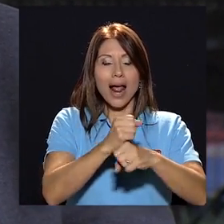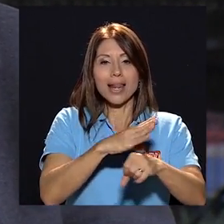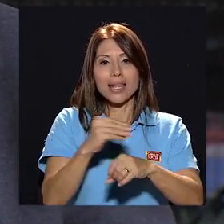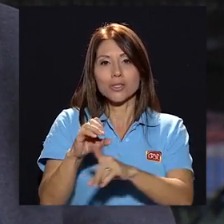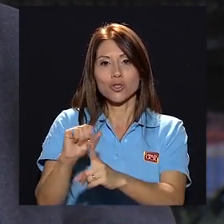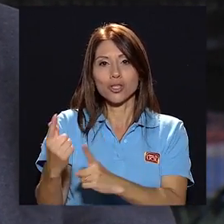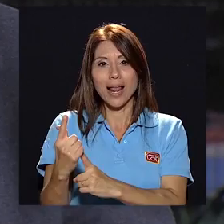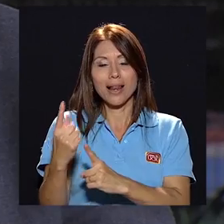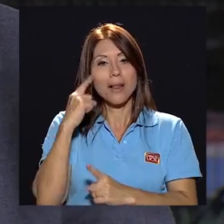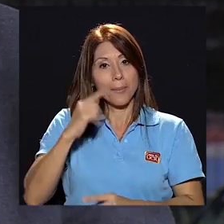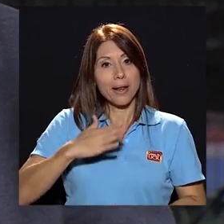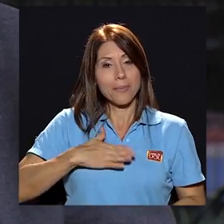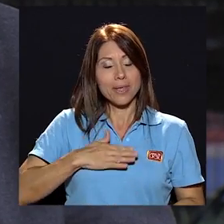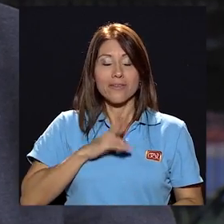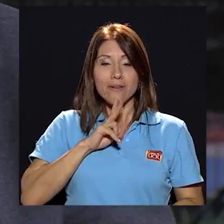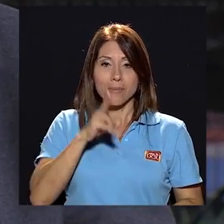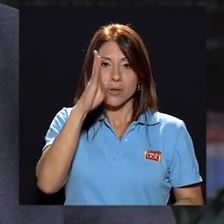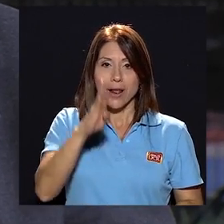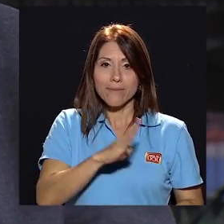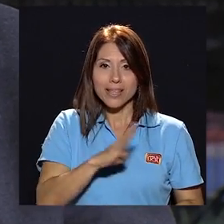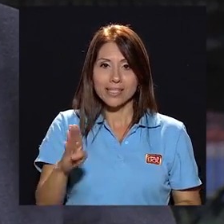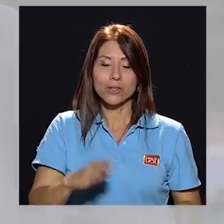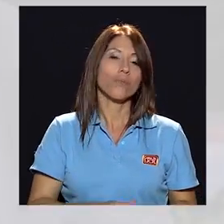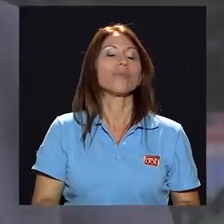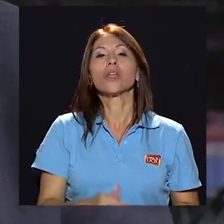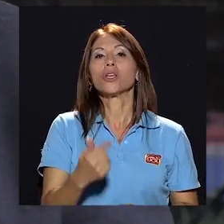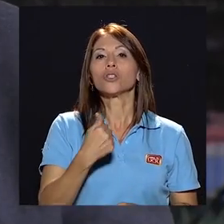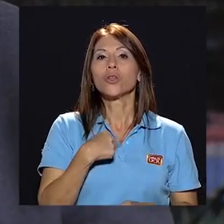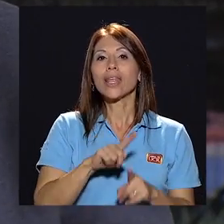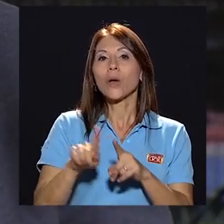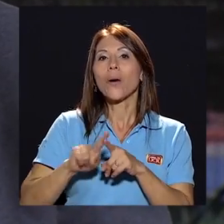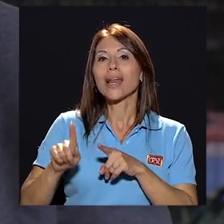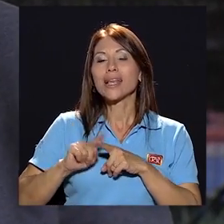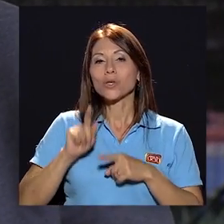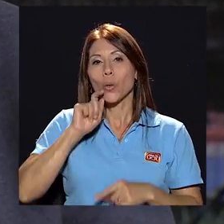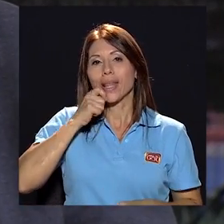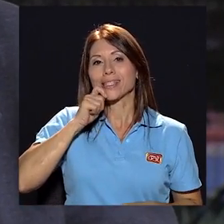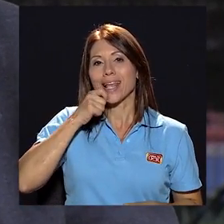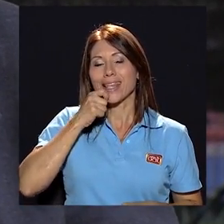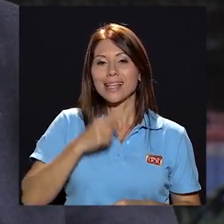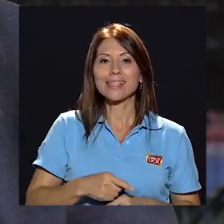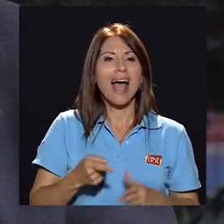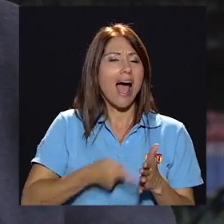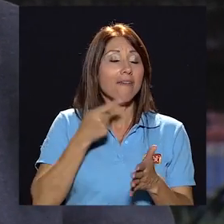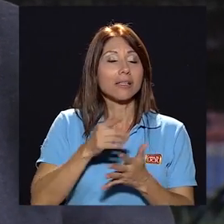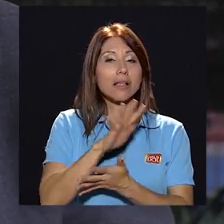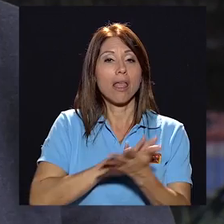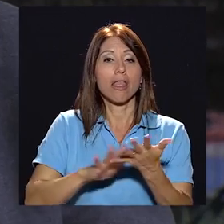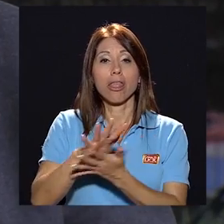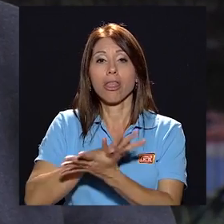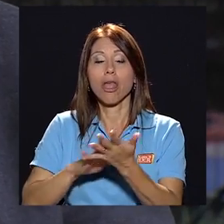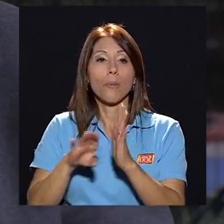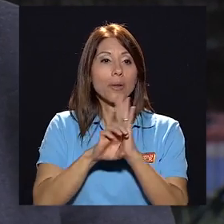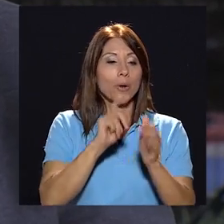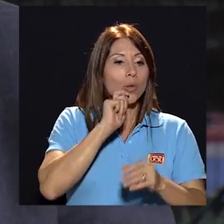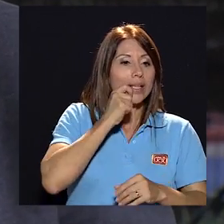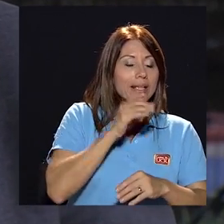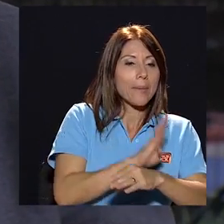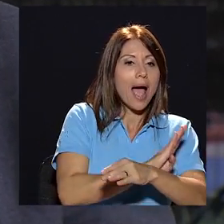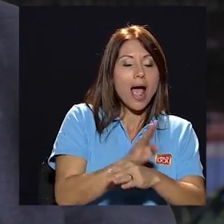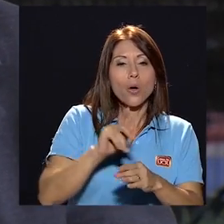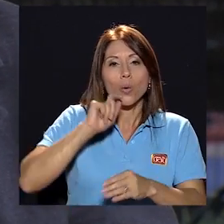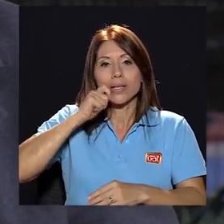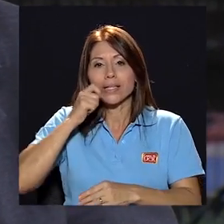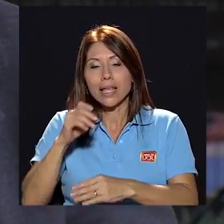laboral y en el ámbito social entonces para mí es una gran bendición yo tengo varias contraseñas a veces se me enreda mucho porque las de los